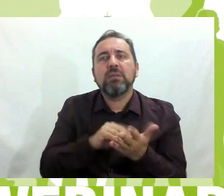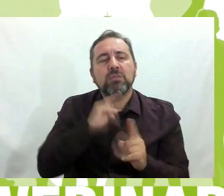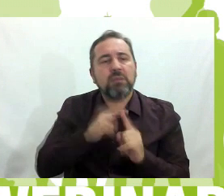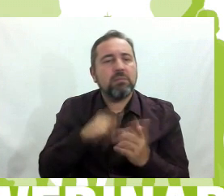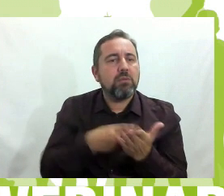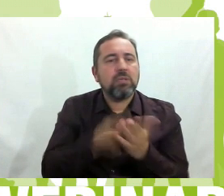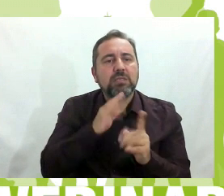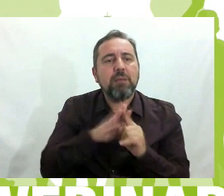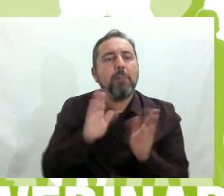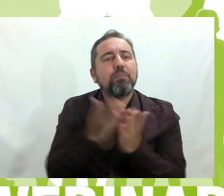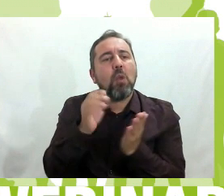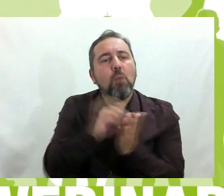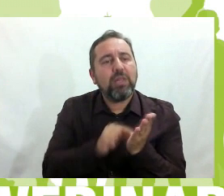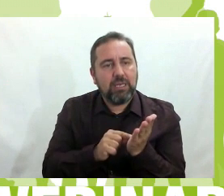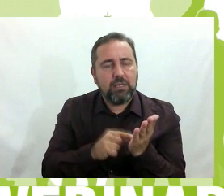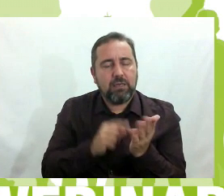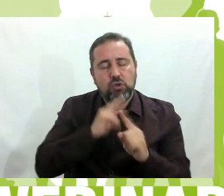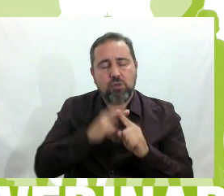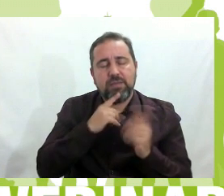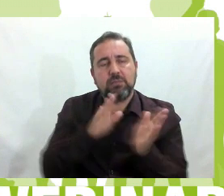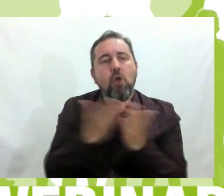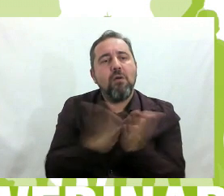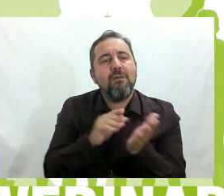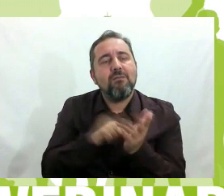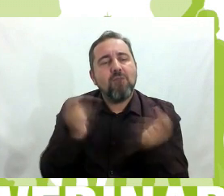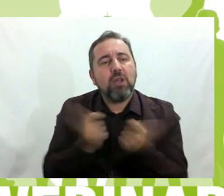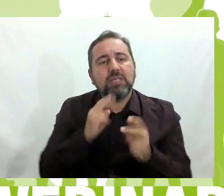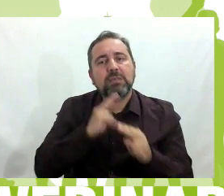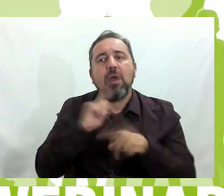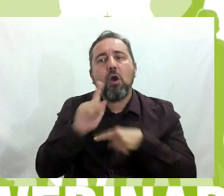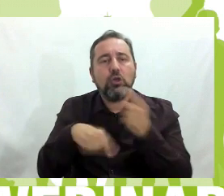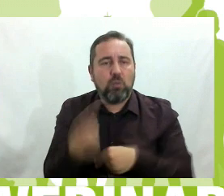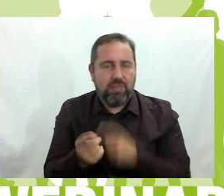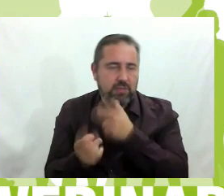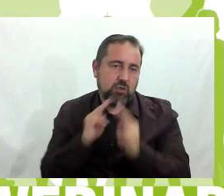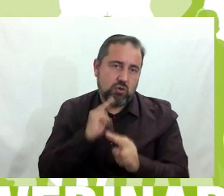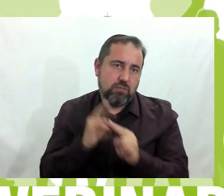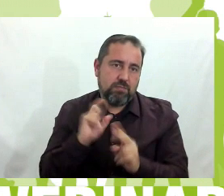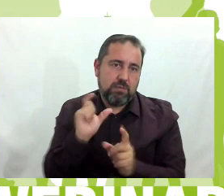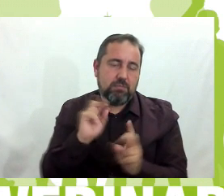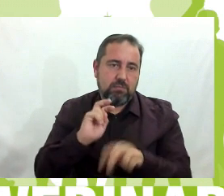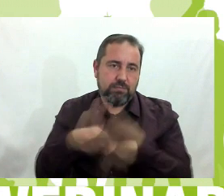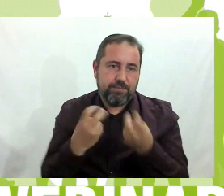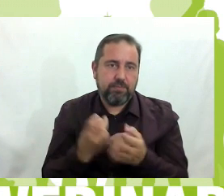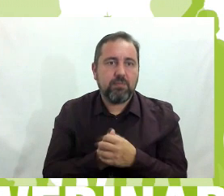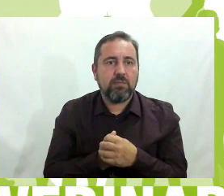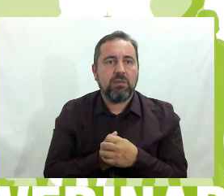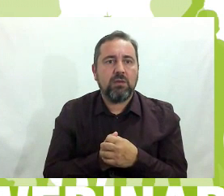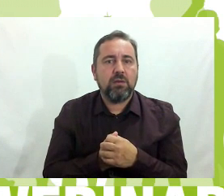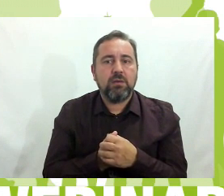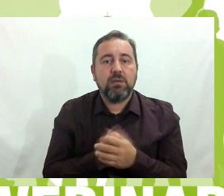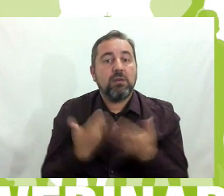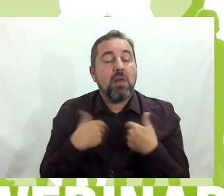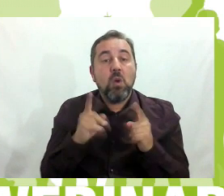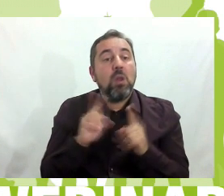cambiado por un boletín de consecuencias. Y bueno, ya